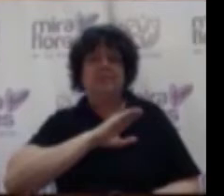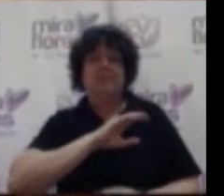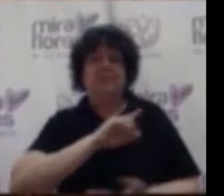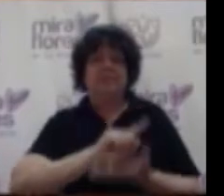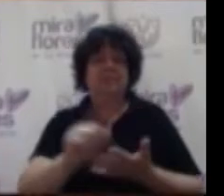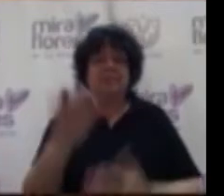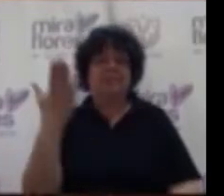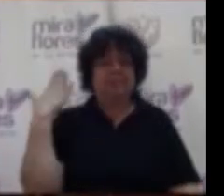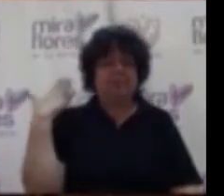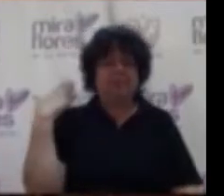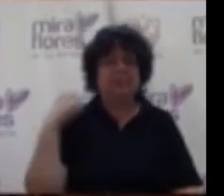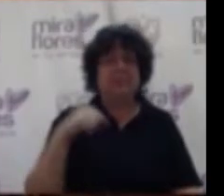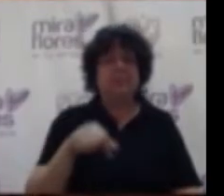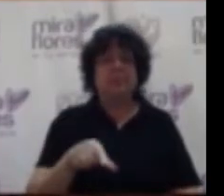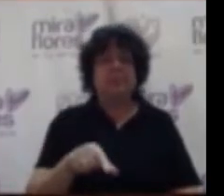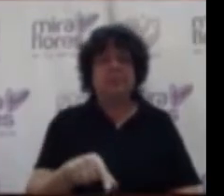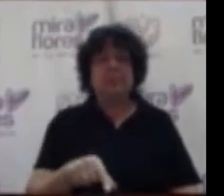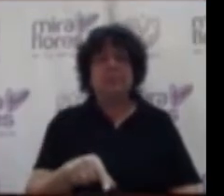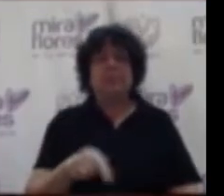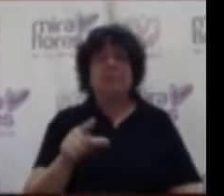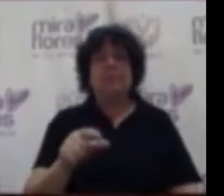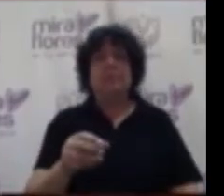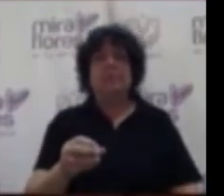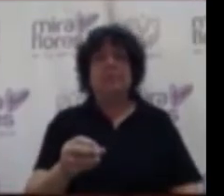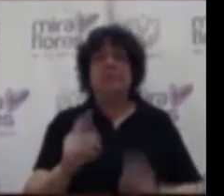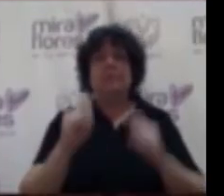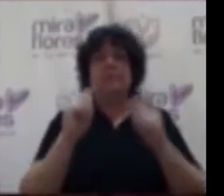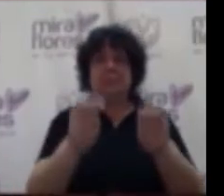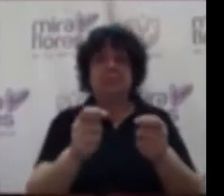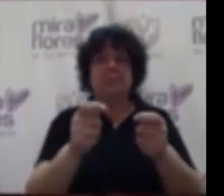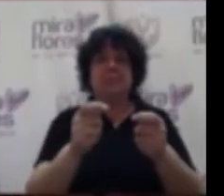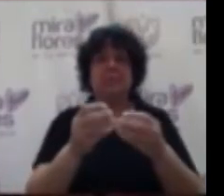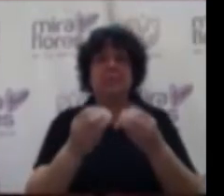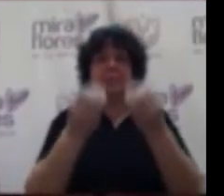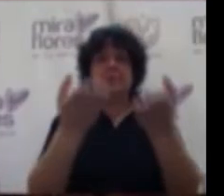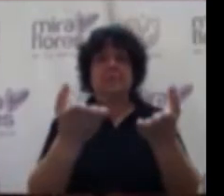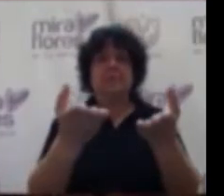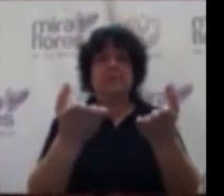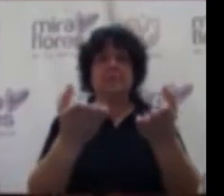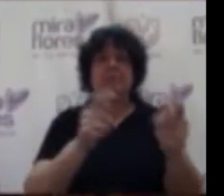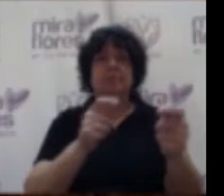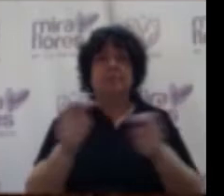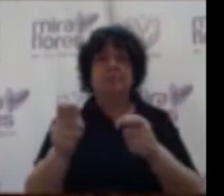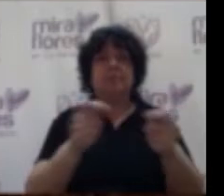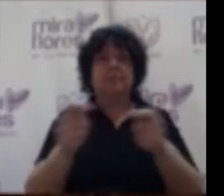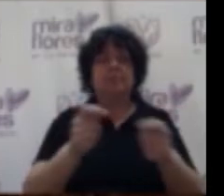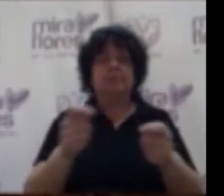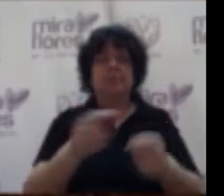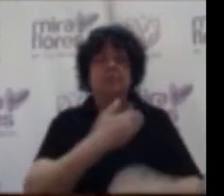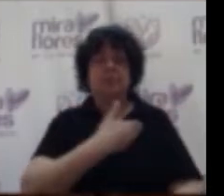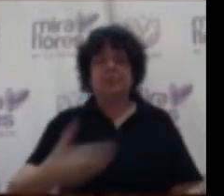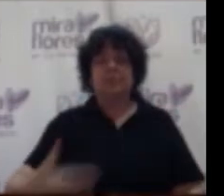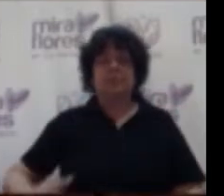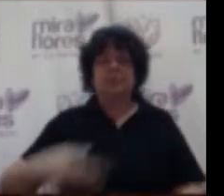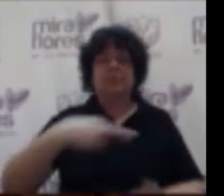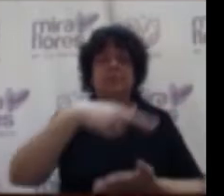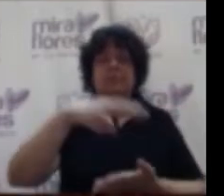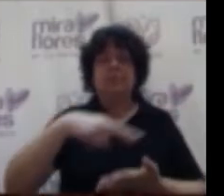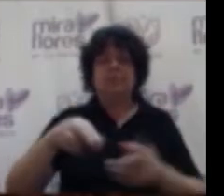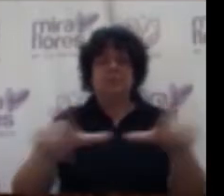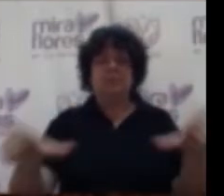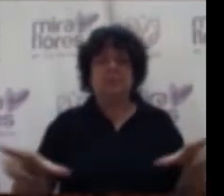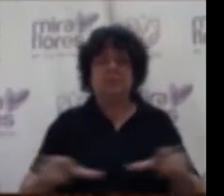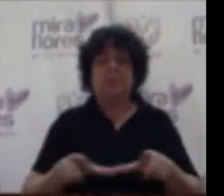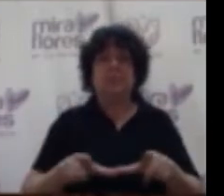la semana pasada y se nos ha premiado en este caso por gestión pública regional y local y en este otro